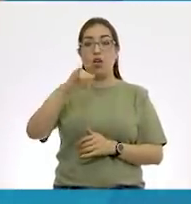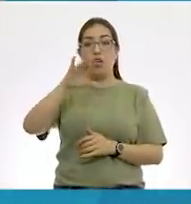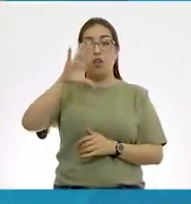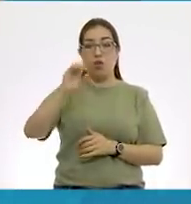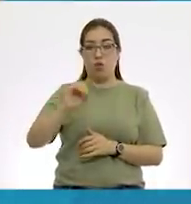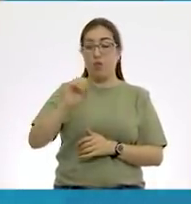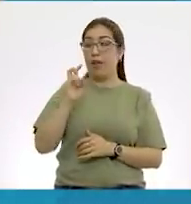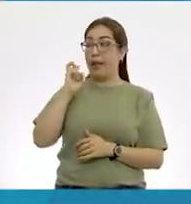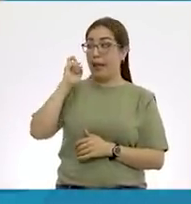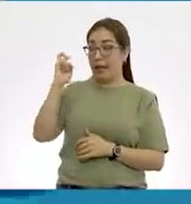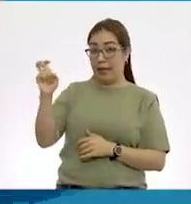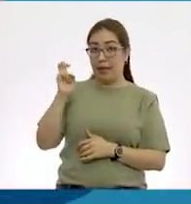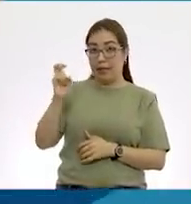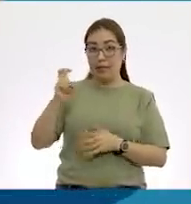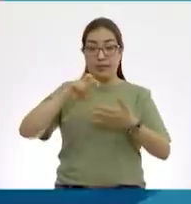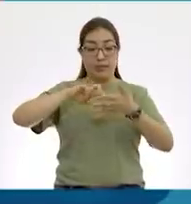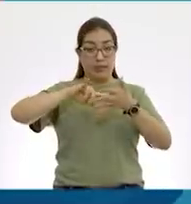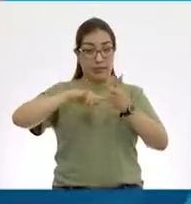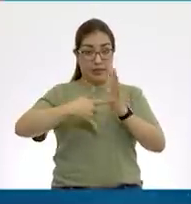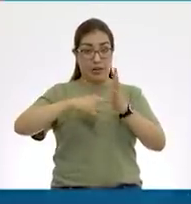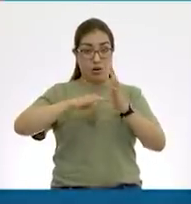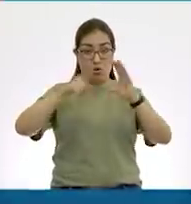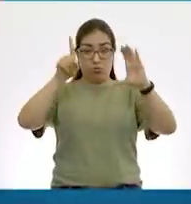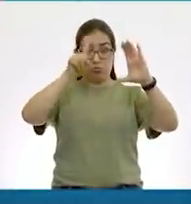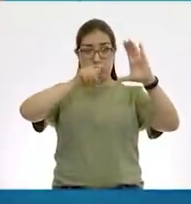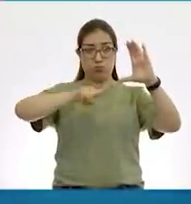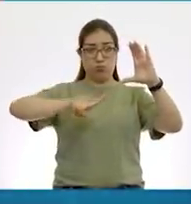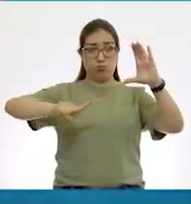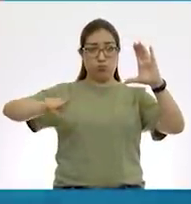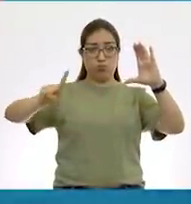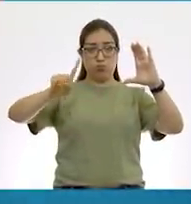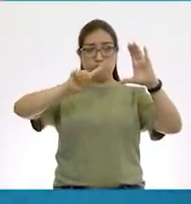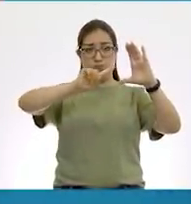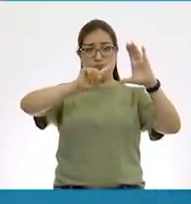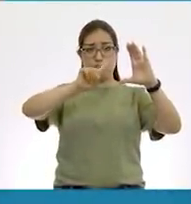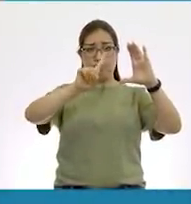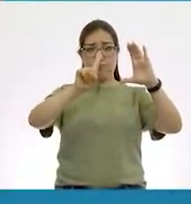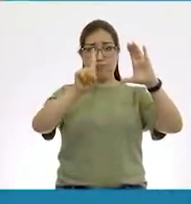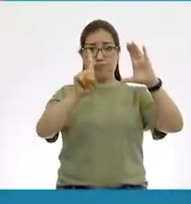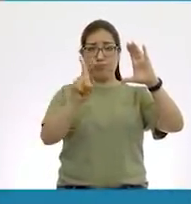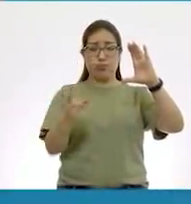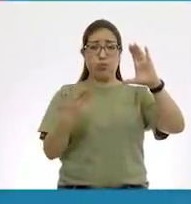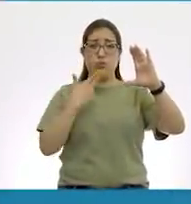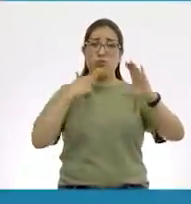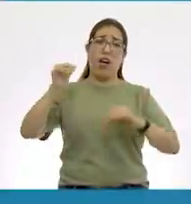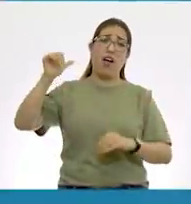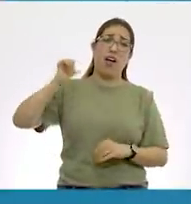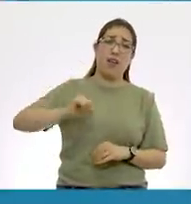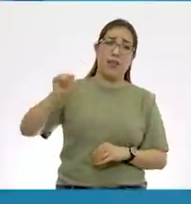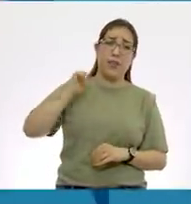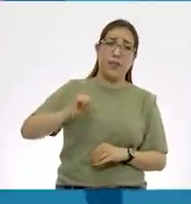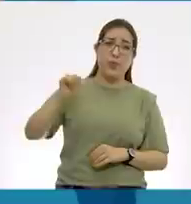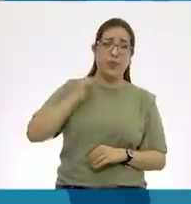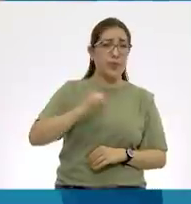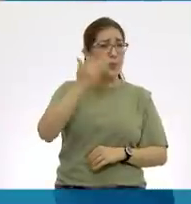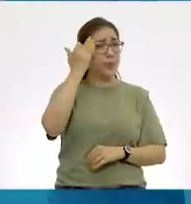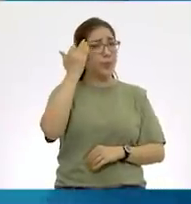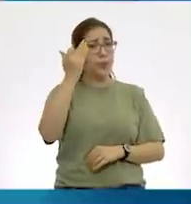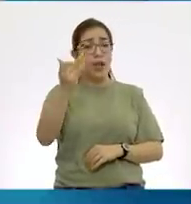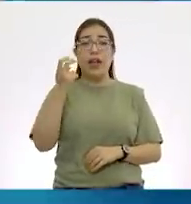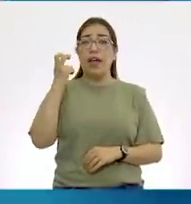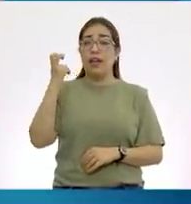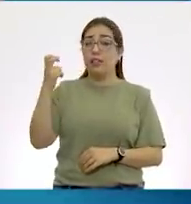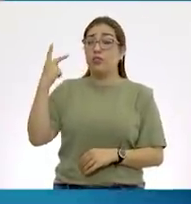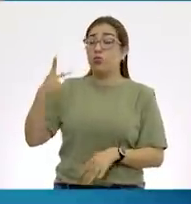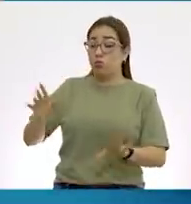Este reloj se utiliza, pues desde hace mucho, mucho tiempo. Y su característica, entre